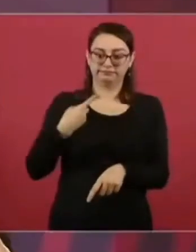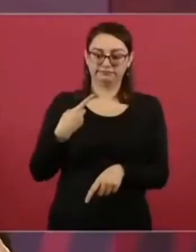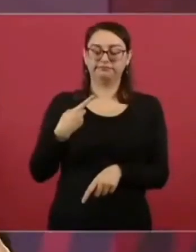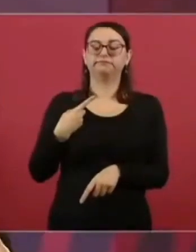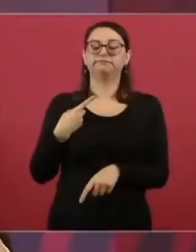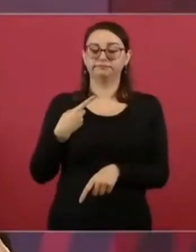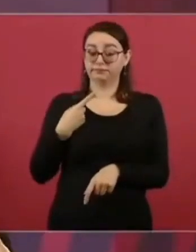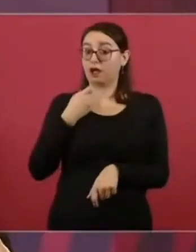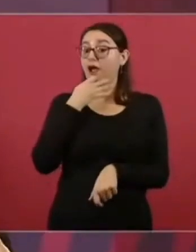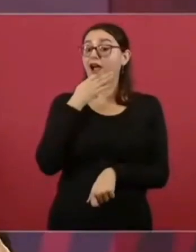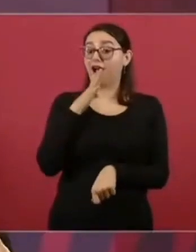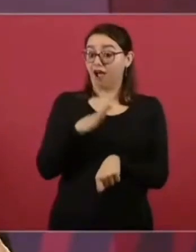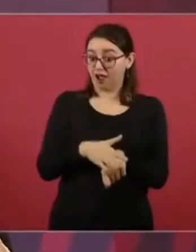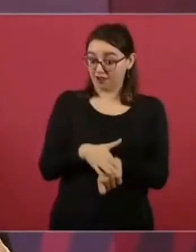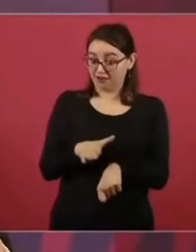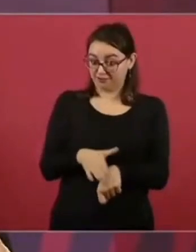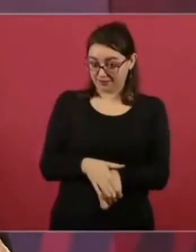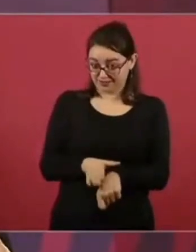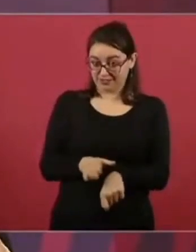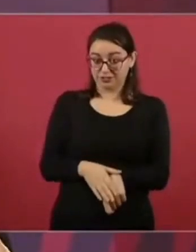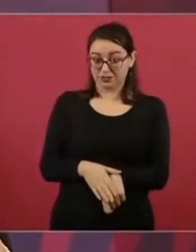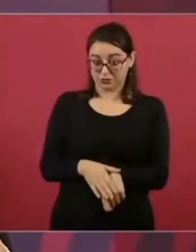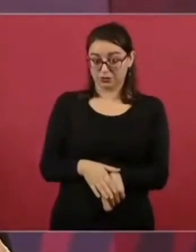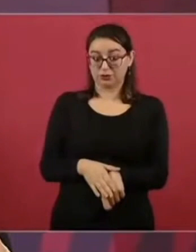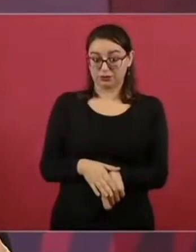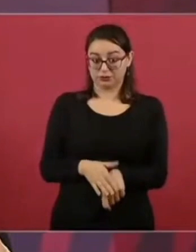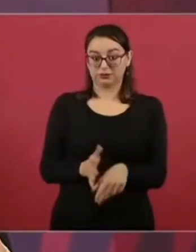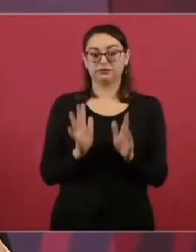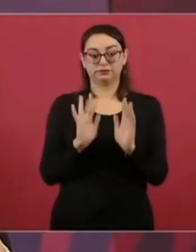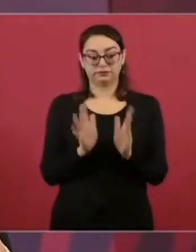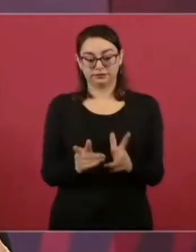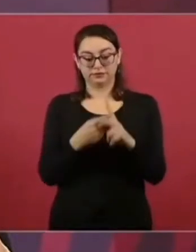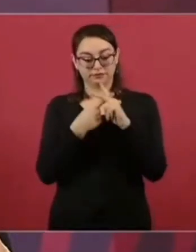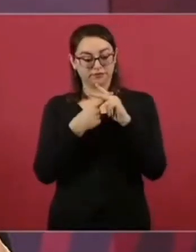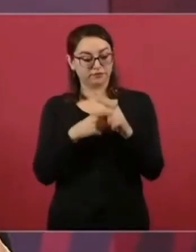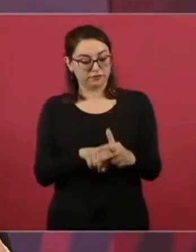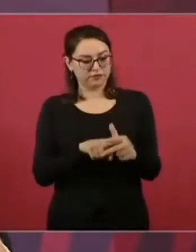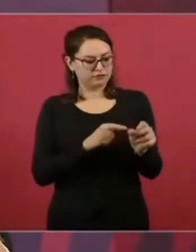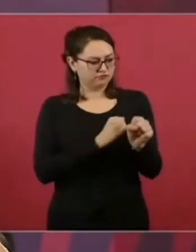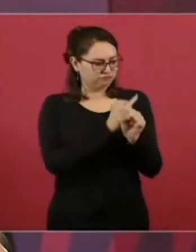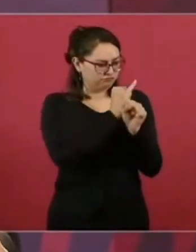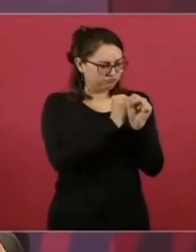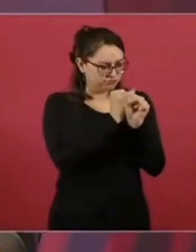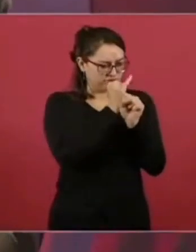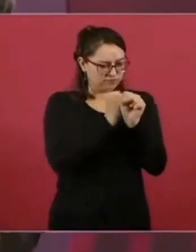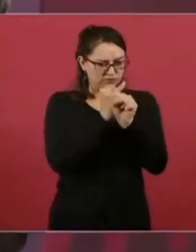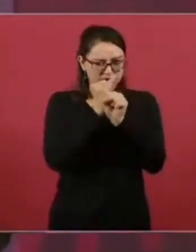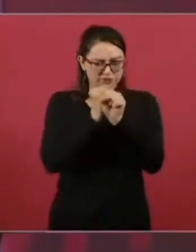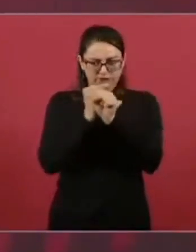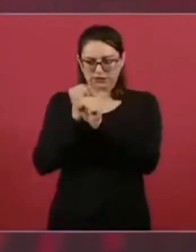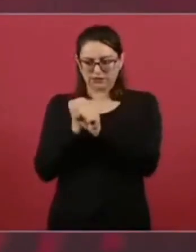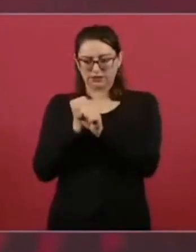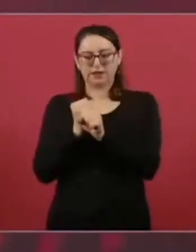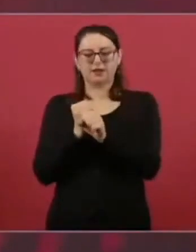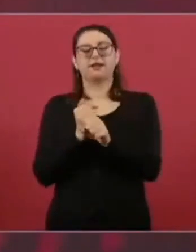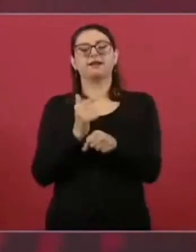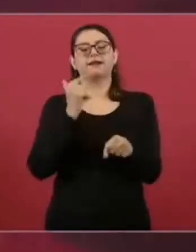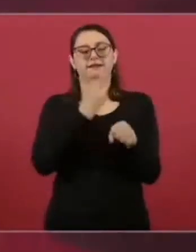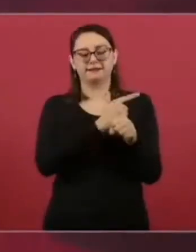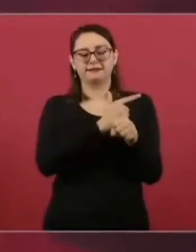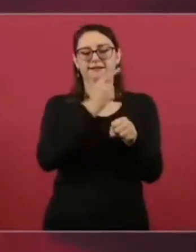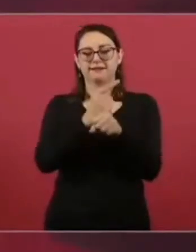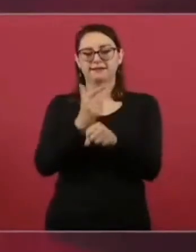Y ya hay investigaciones sobre personas que se dedican a eso,